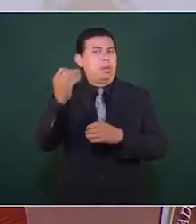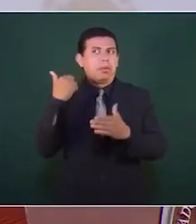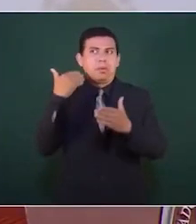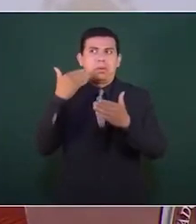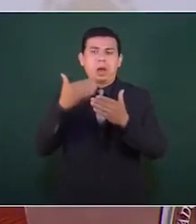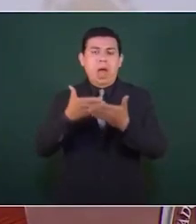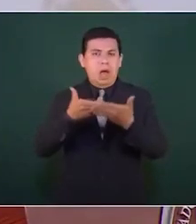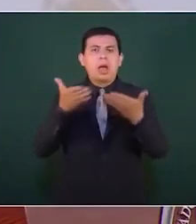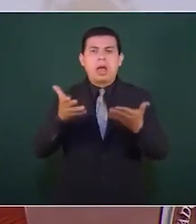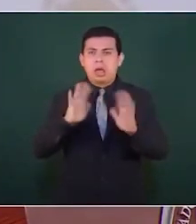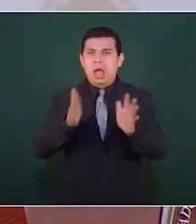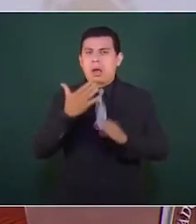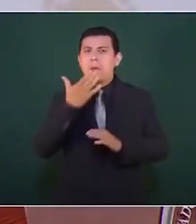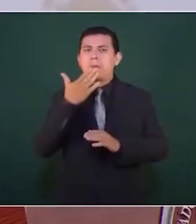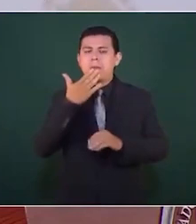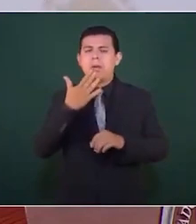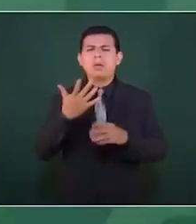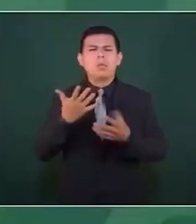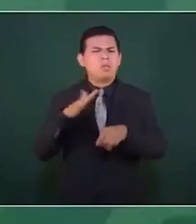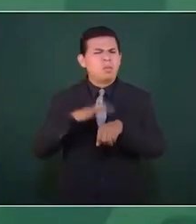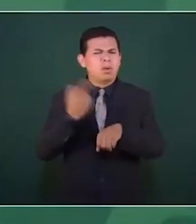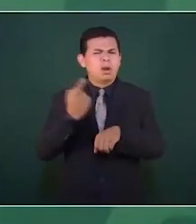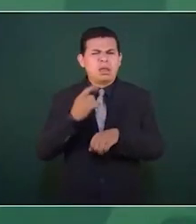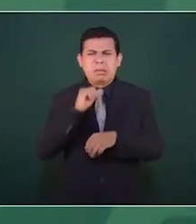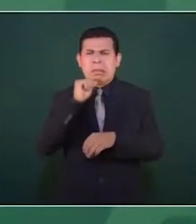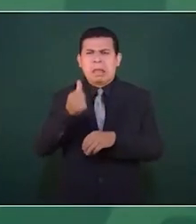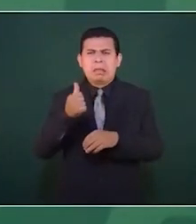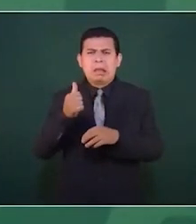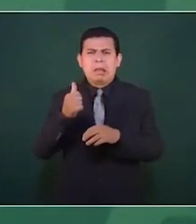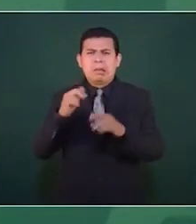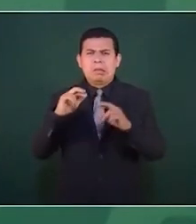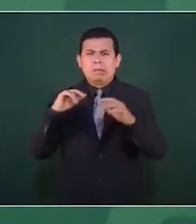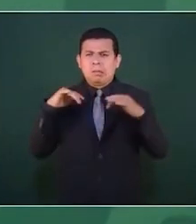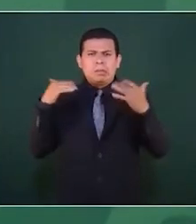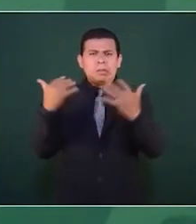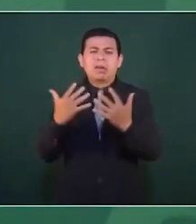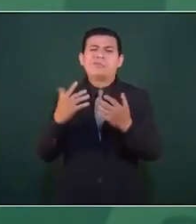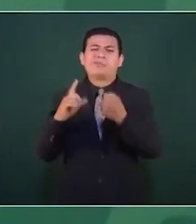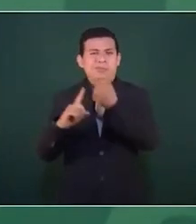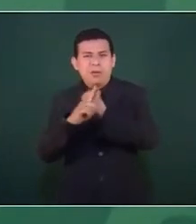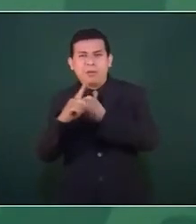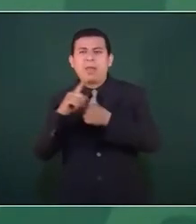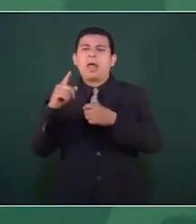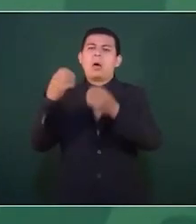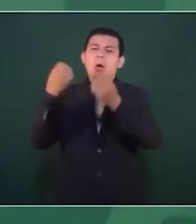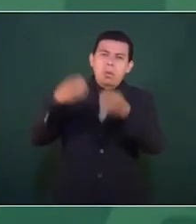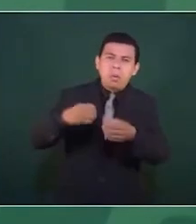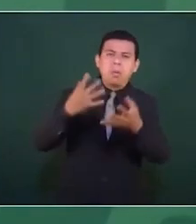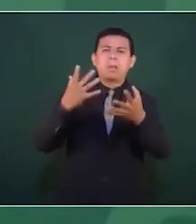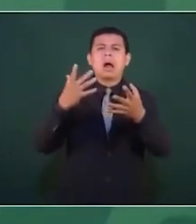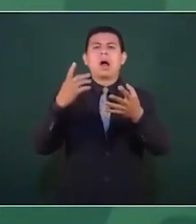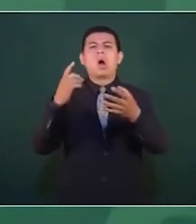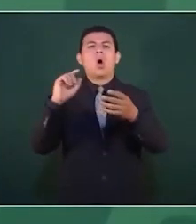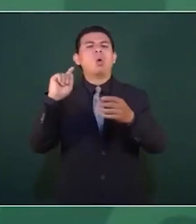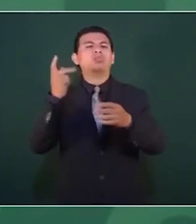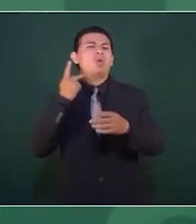porque no había coincidencias, había confrontación.